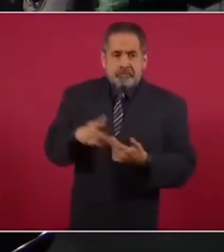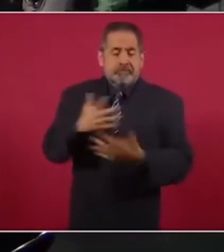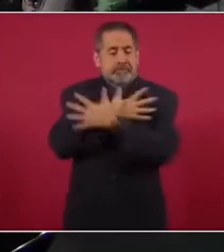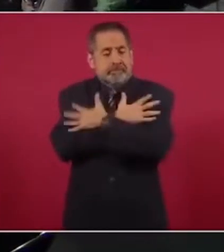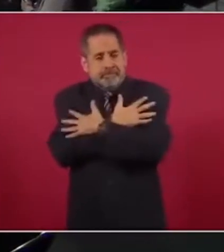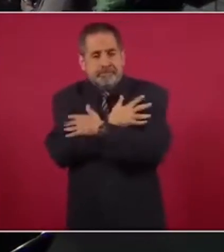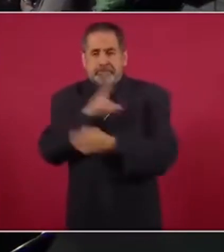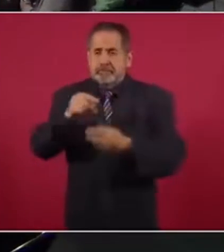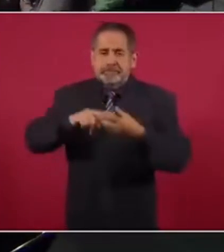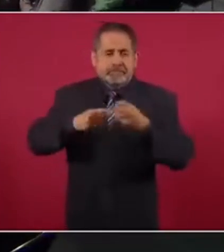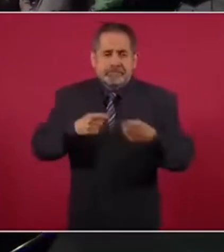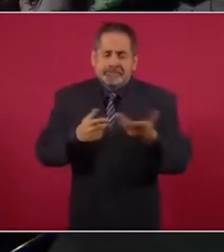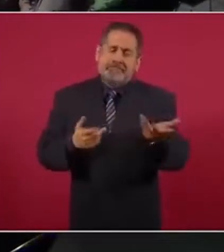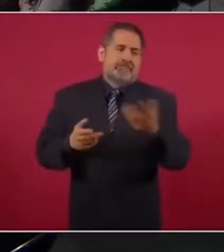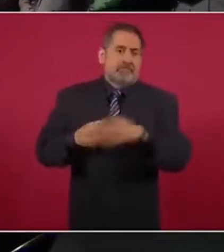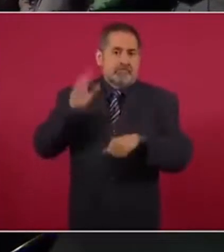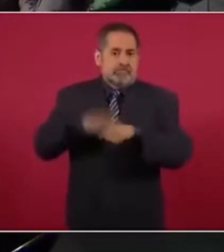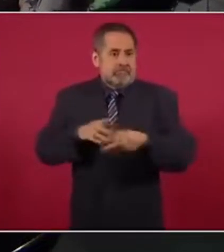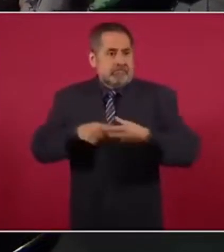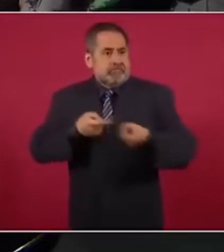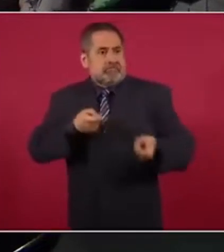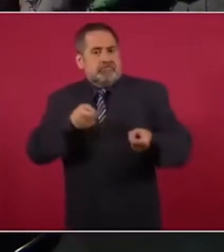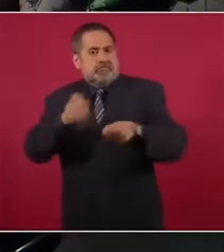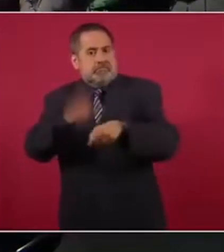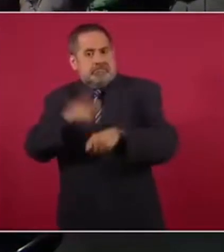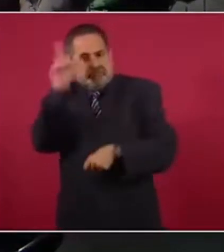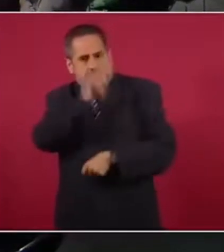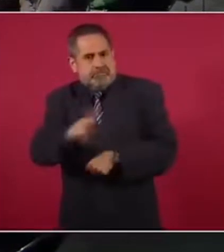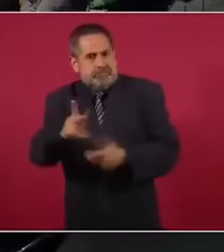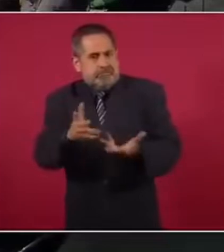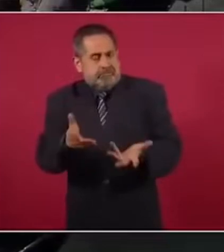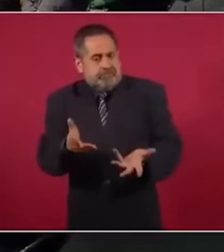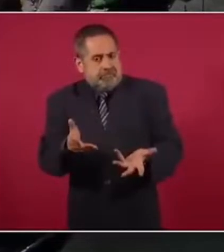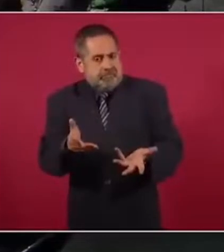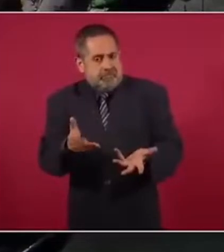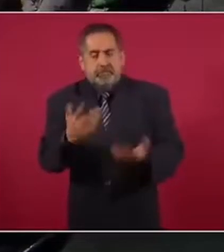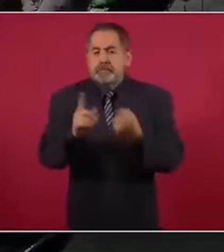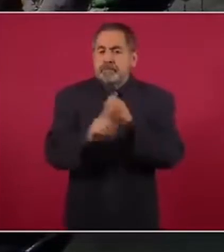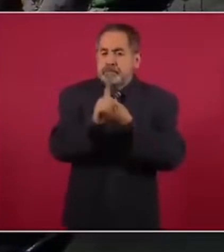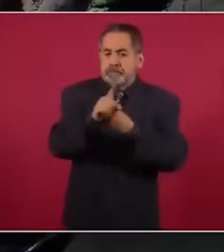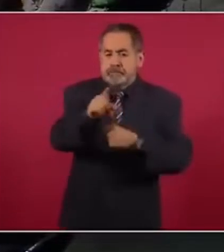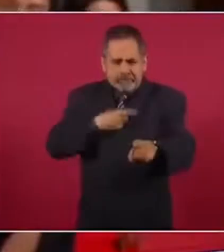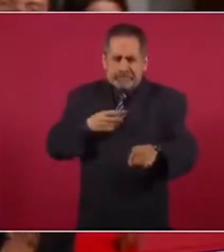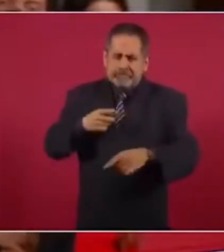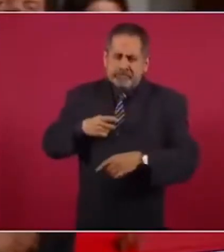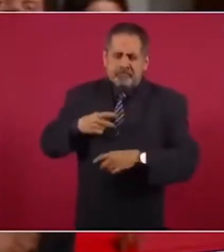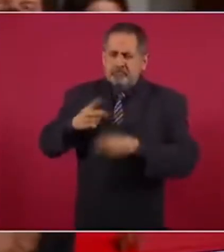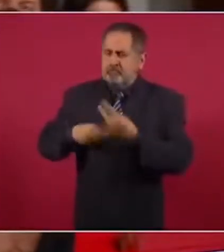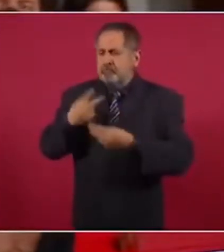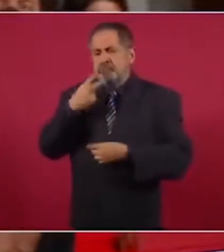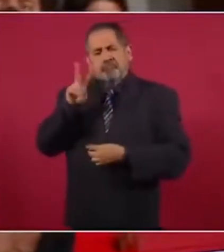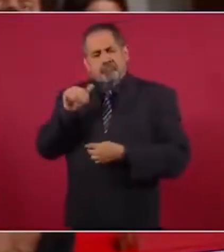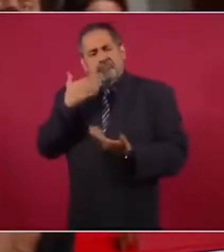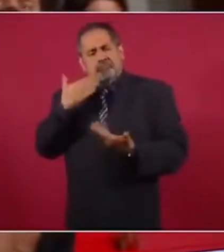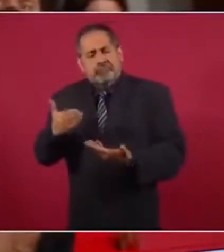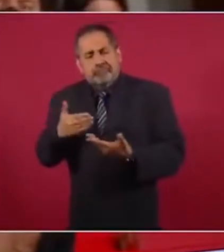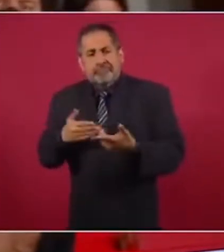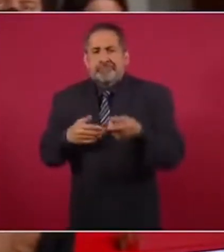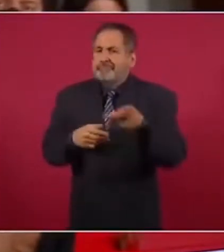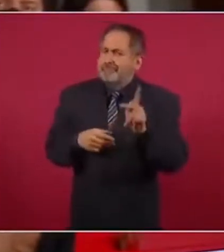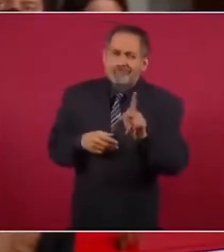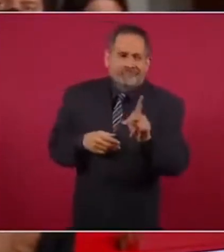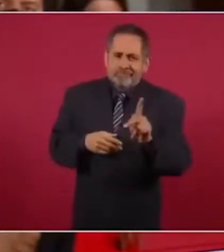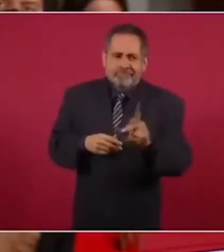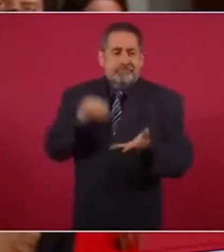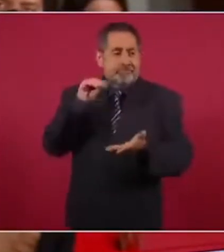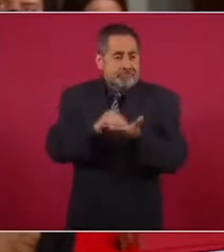no balazos han sido al final más balazos. El problema, señor presidente, es que si usted no corrige, si no hay una corrección y